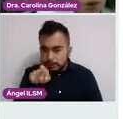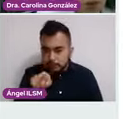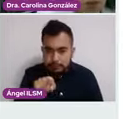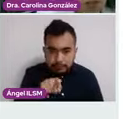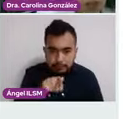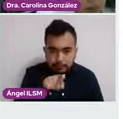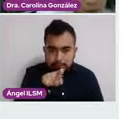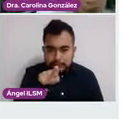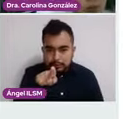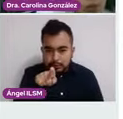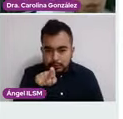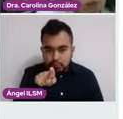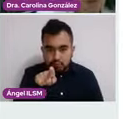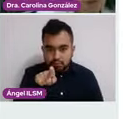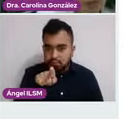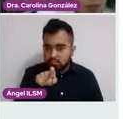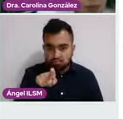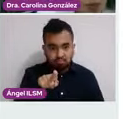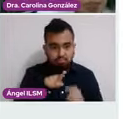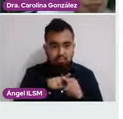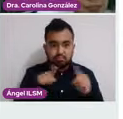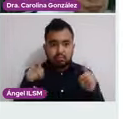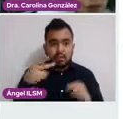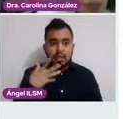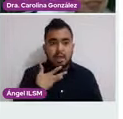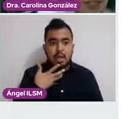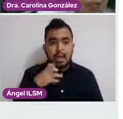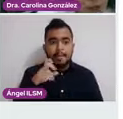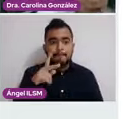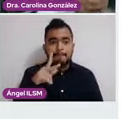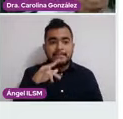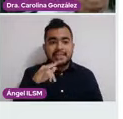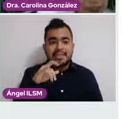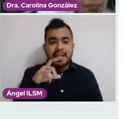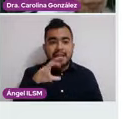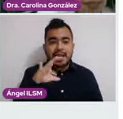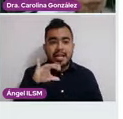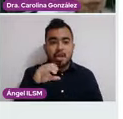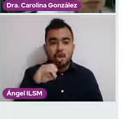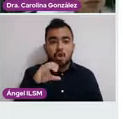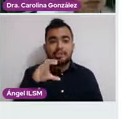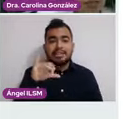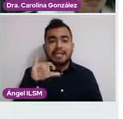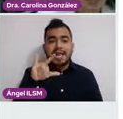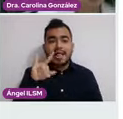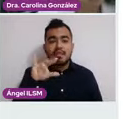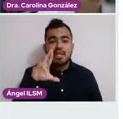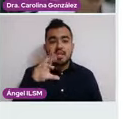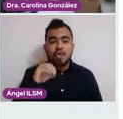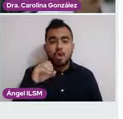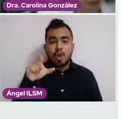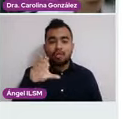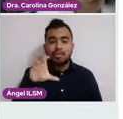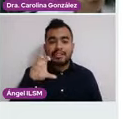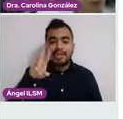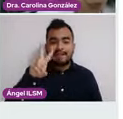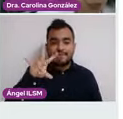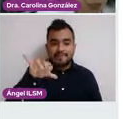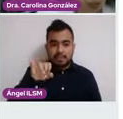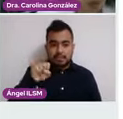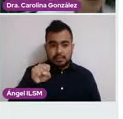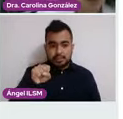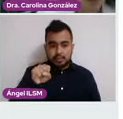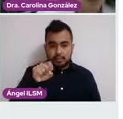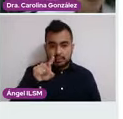observamos un epitelio cilíndrico en el exocérdix, que esto se considera anatómicamente normal, no